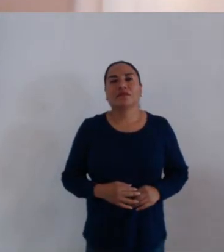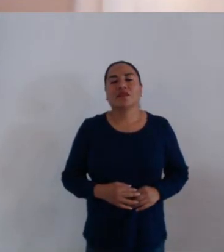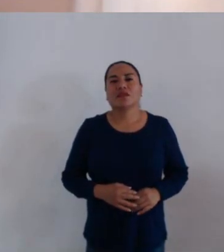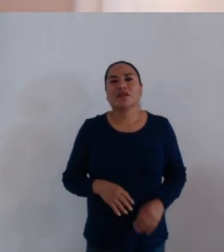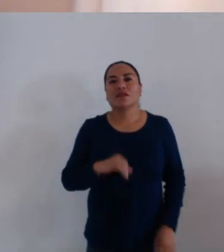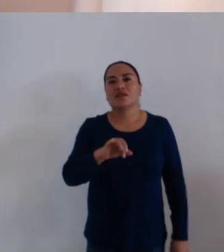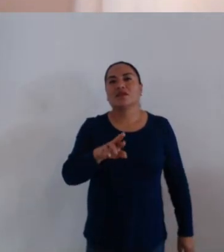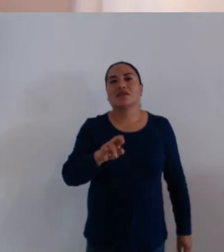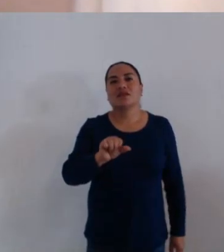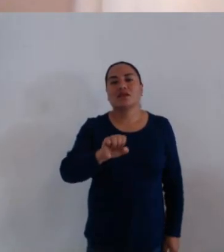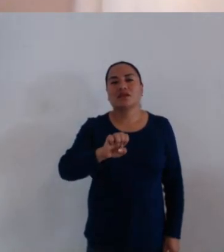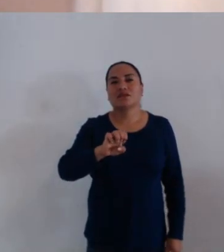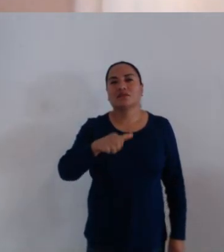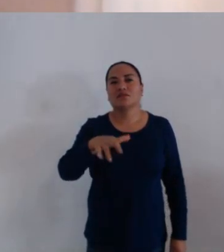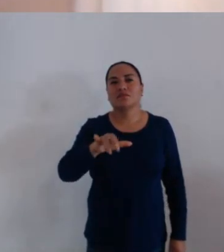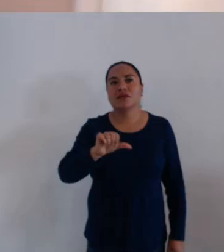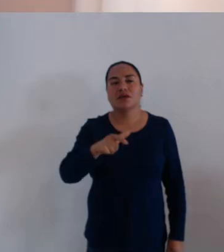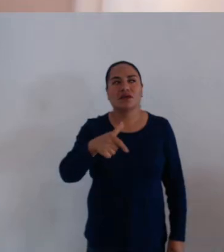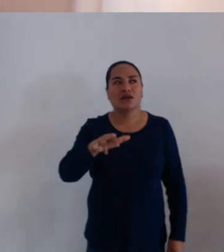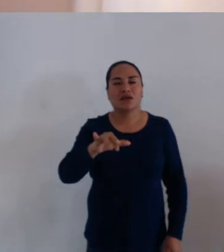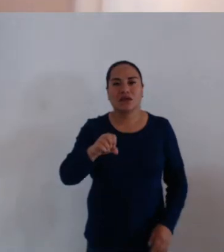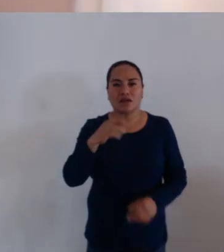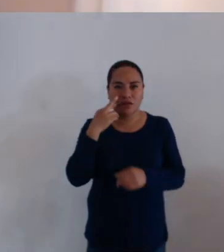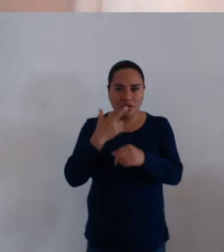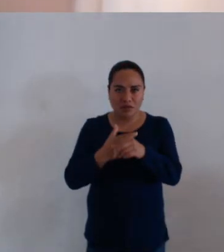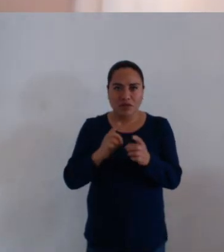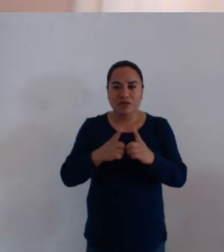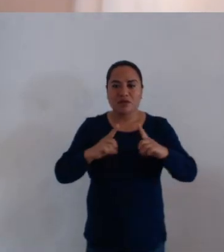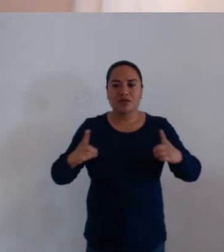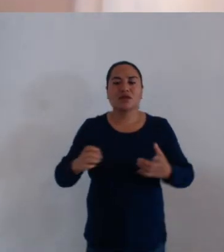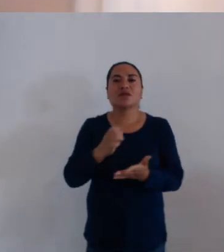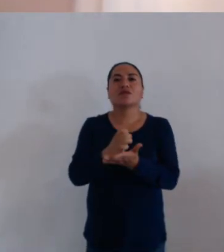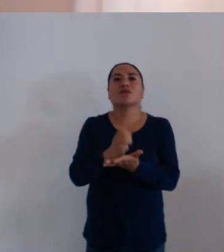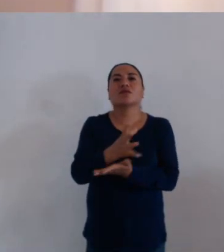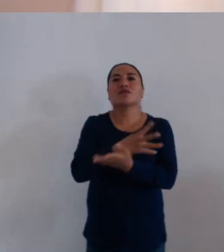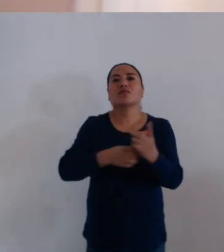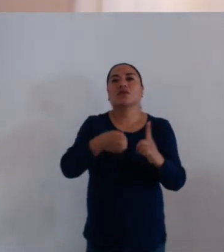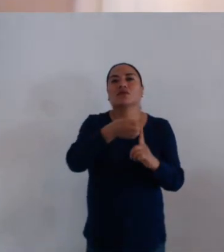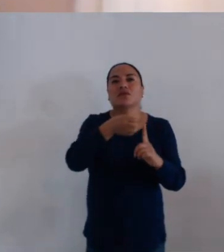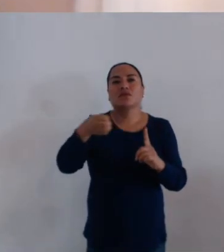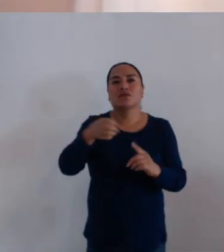Ciudadana Iracema Aquino González, Regidora de Desarrollo Económico y Mejora Regulatoria.